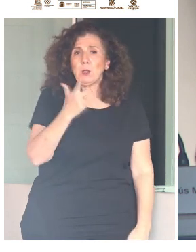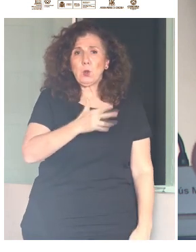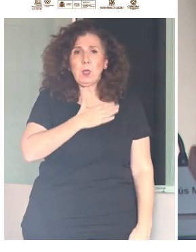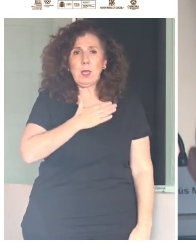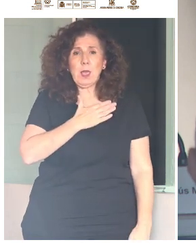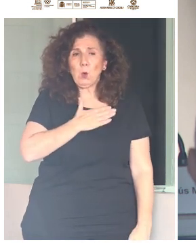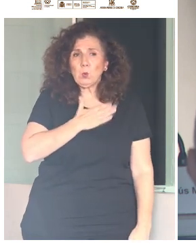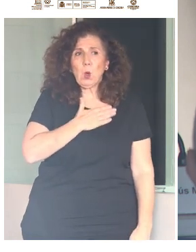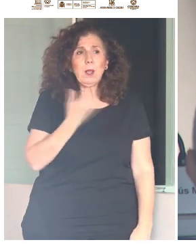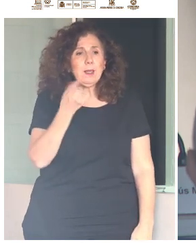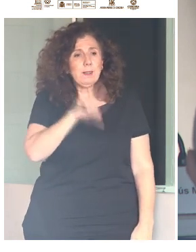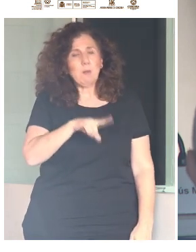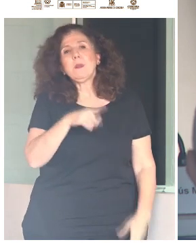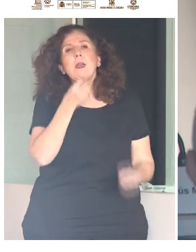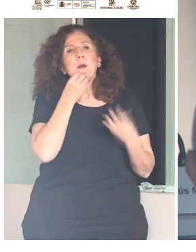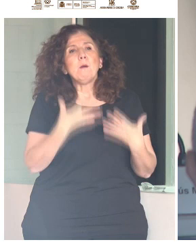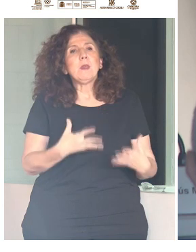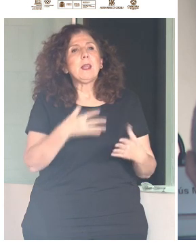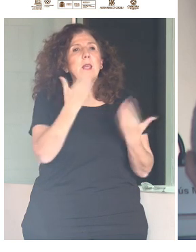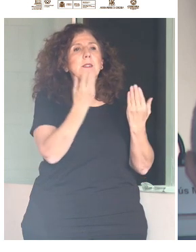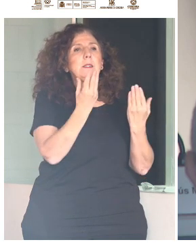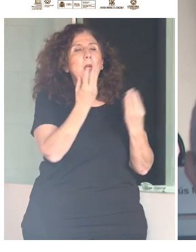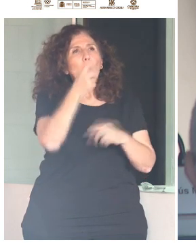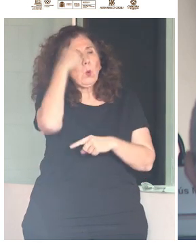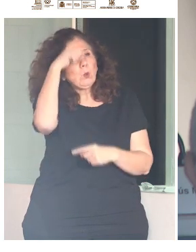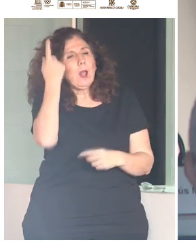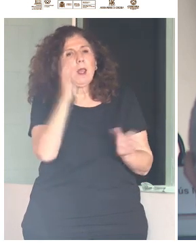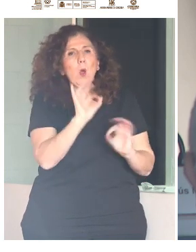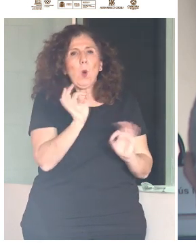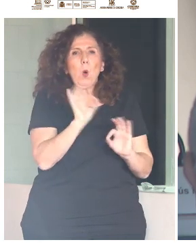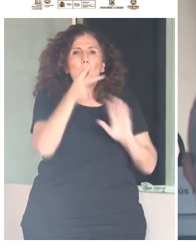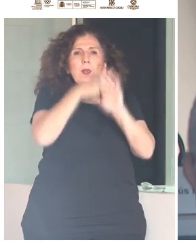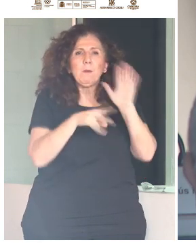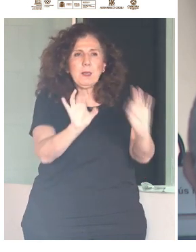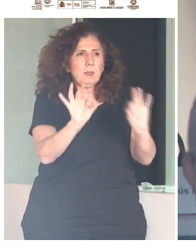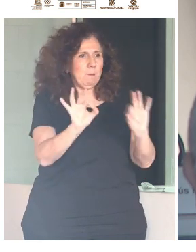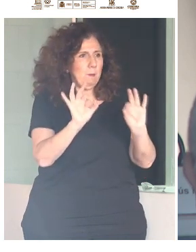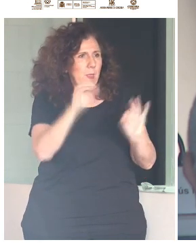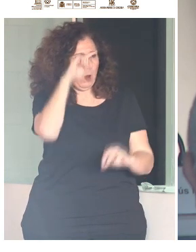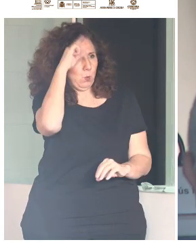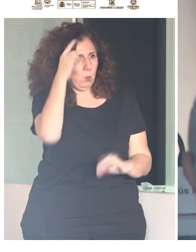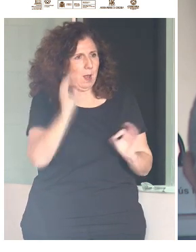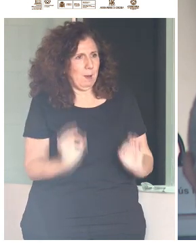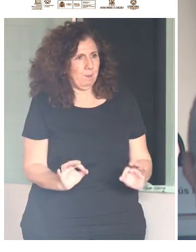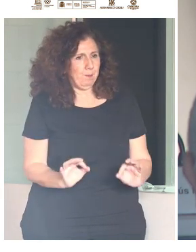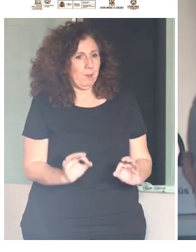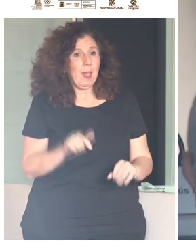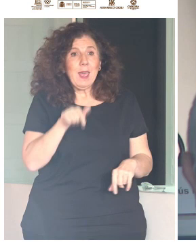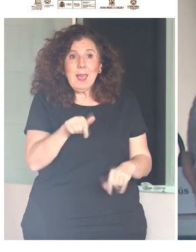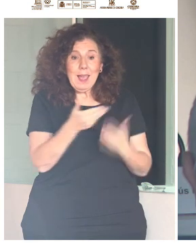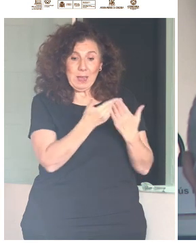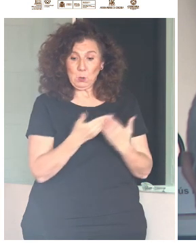bienes culturales o el régimen fiscal de la cultura. Y estos nuevos estudios también